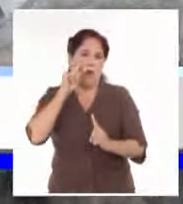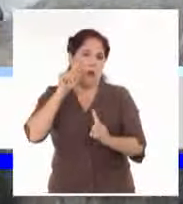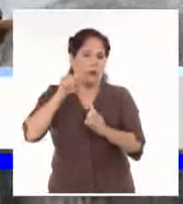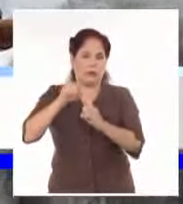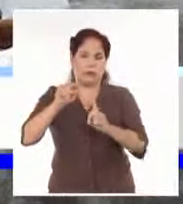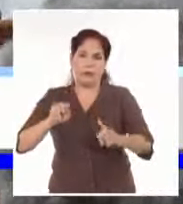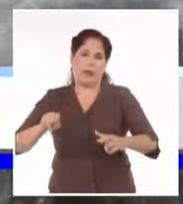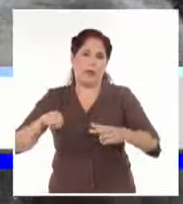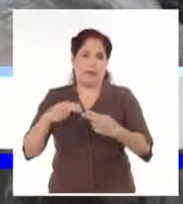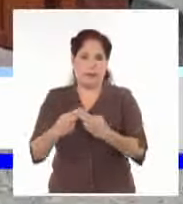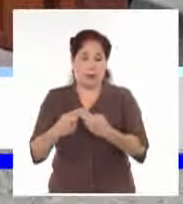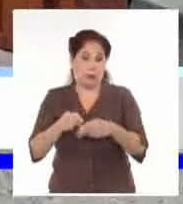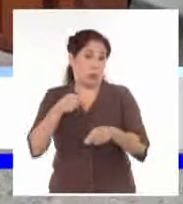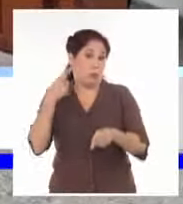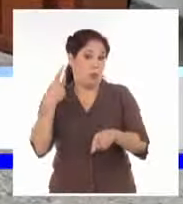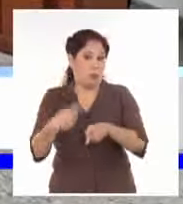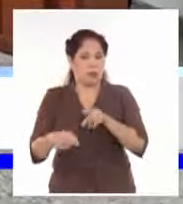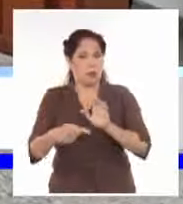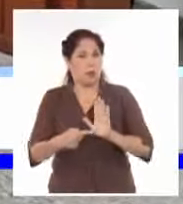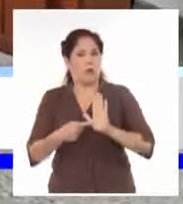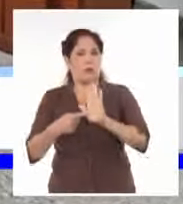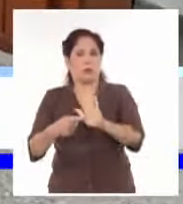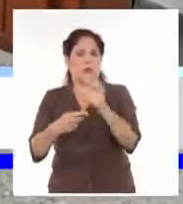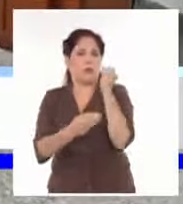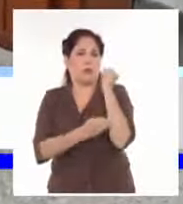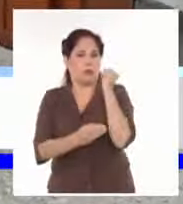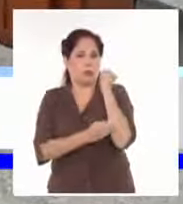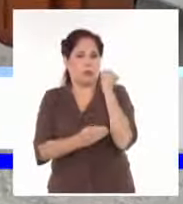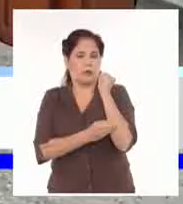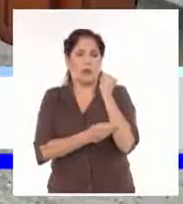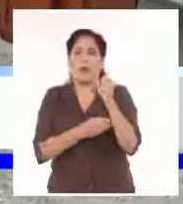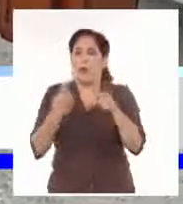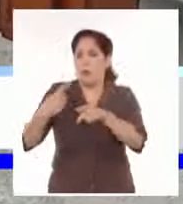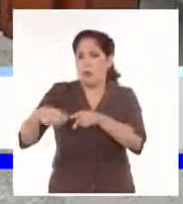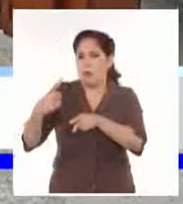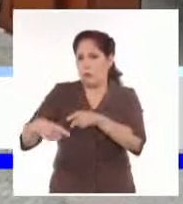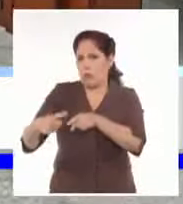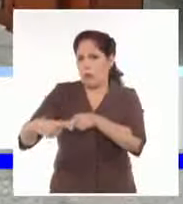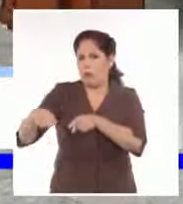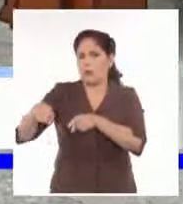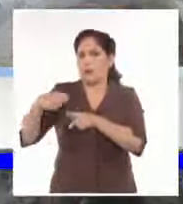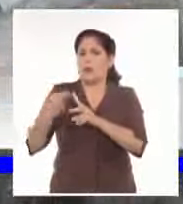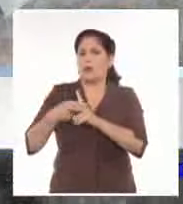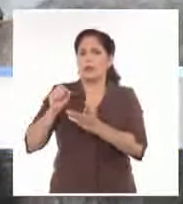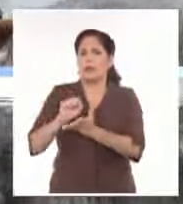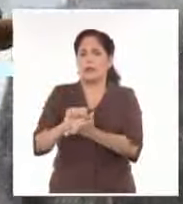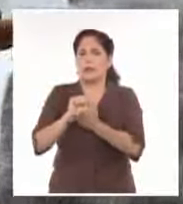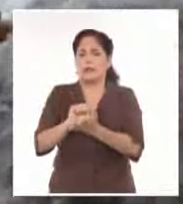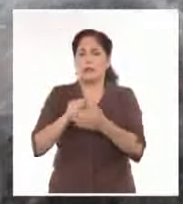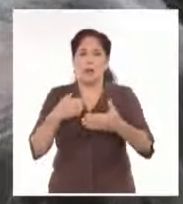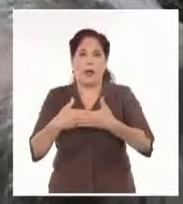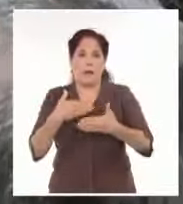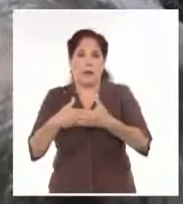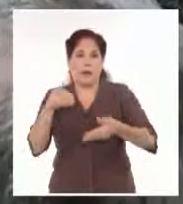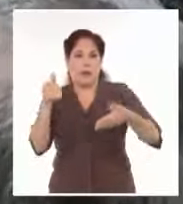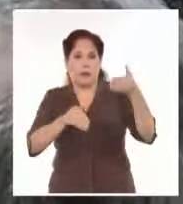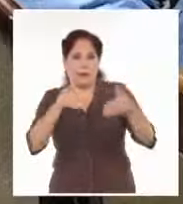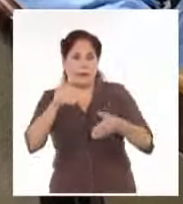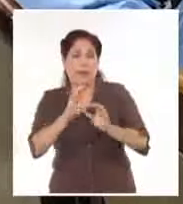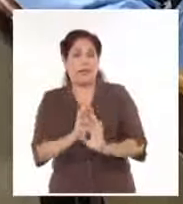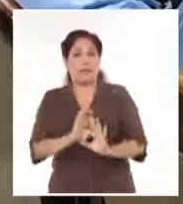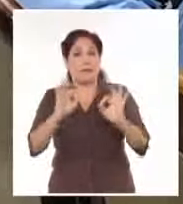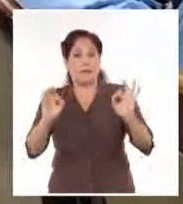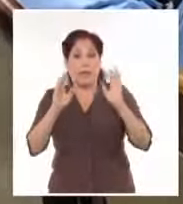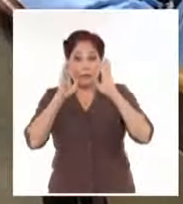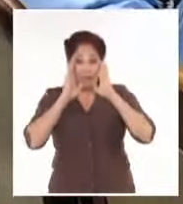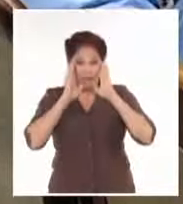Además, permitirá mostrar las potencialidades, ofertas de productos y servicios de las compañías participantes con especial énfasis